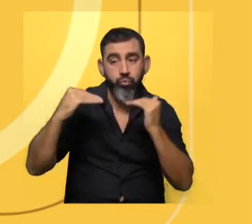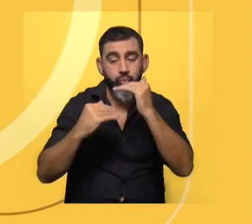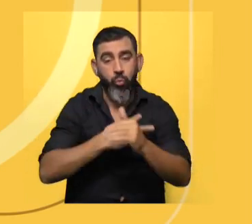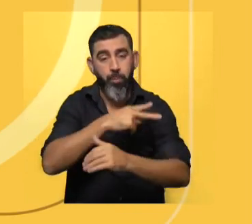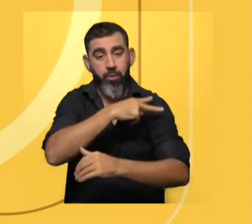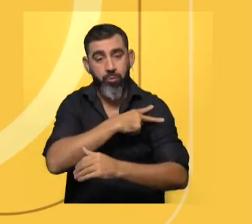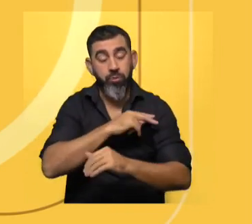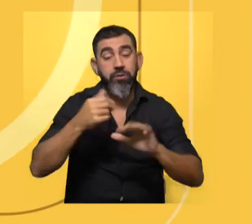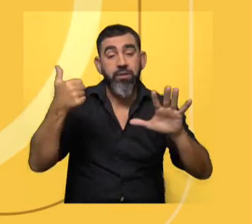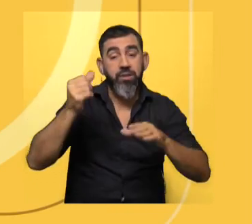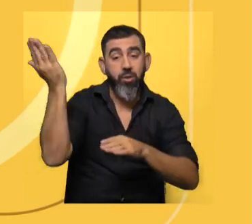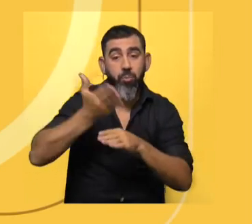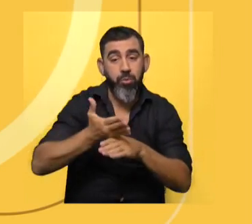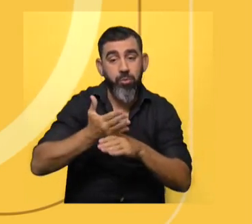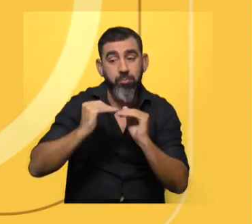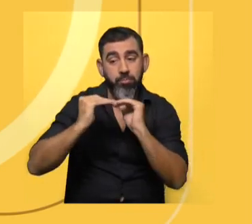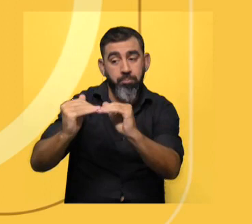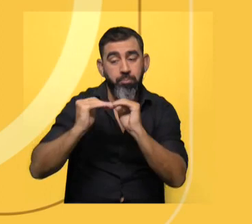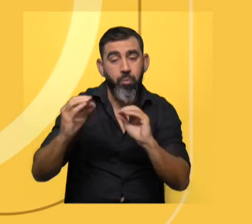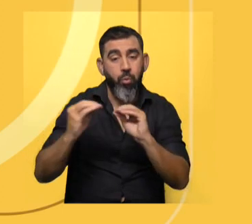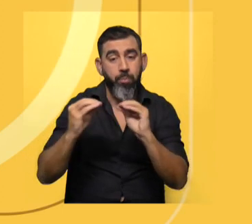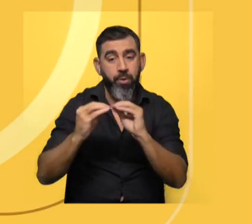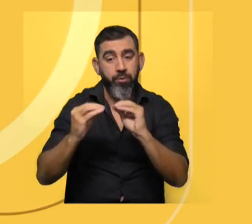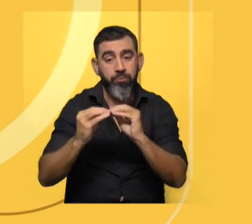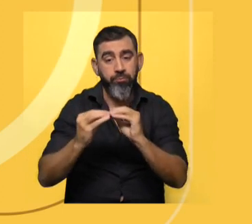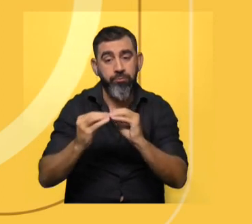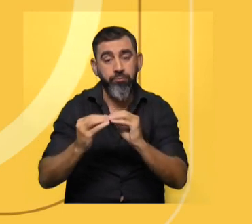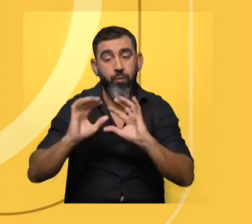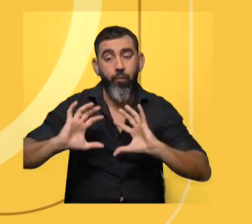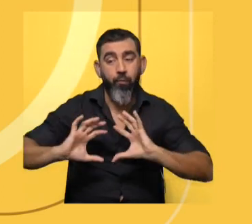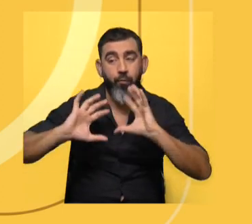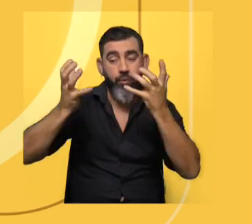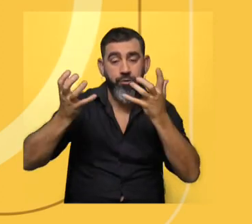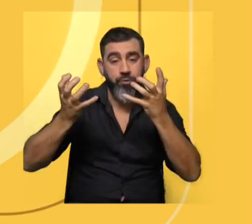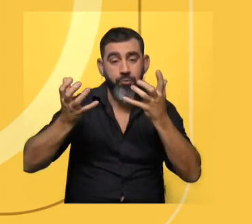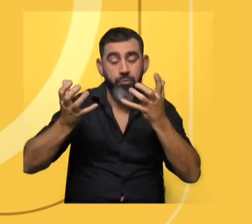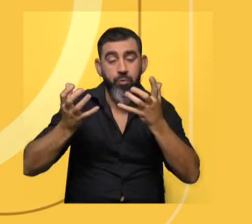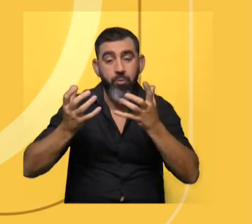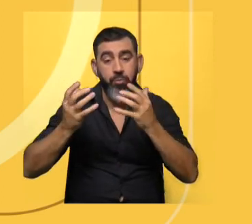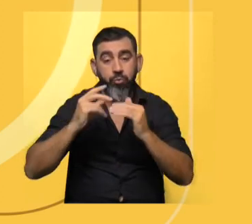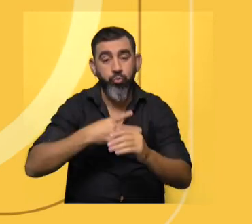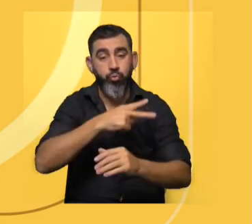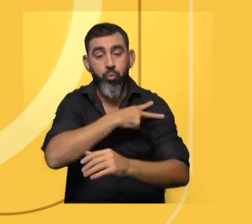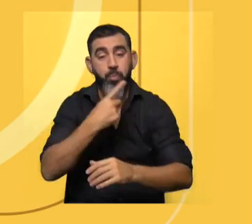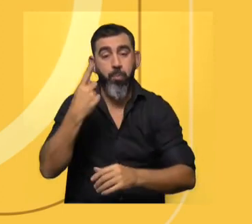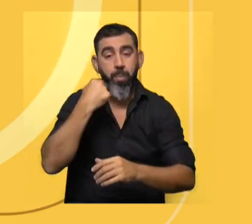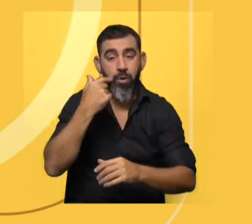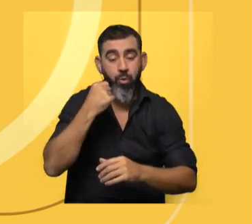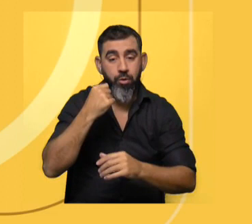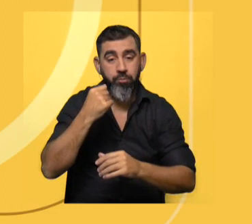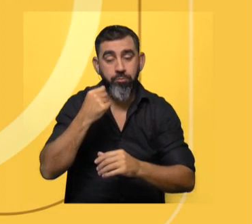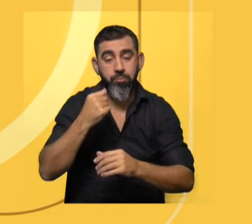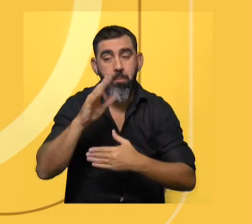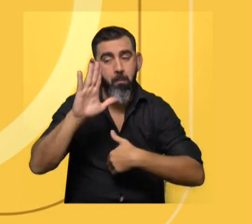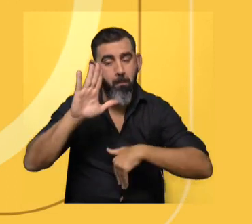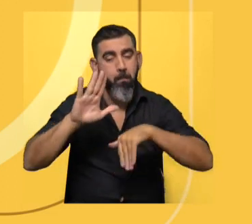y el 60% por parte de sus pares. Aunque la violencia por parte de superiores varones fue reportada